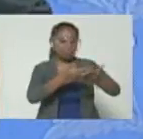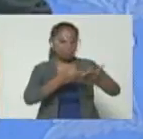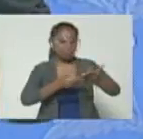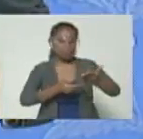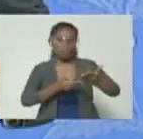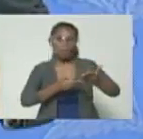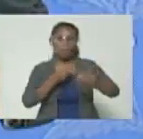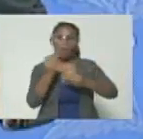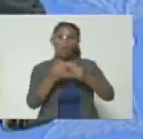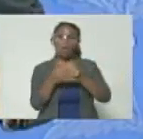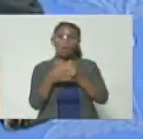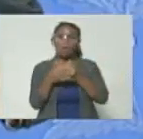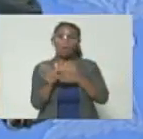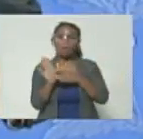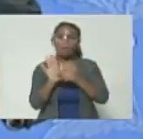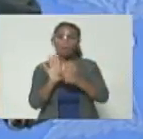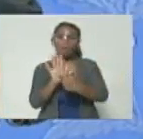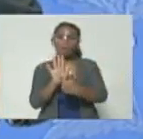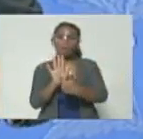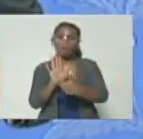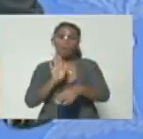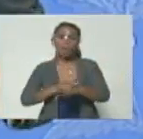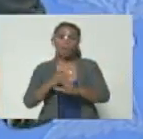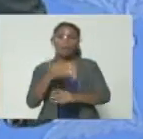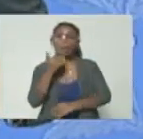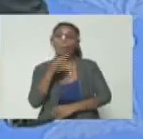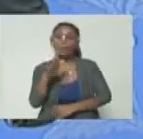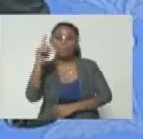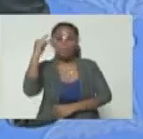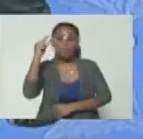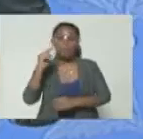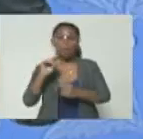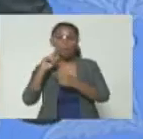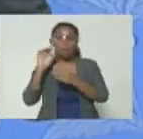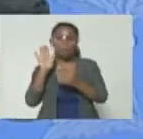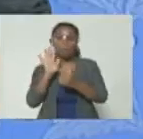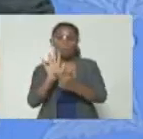como abre boca porque en los próximos días vamos a mostrar todo